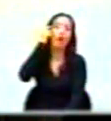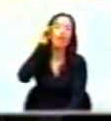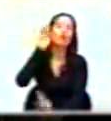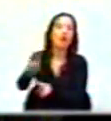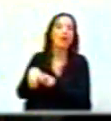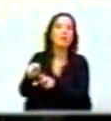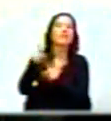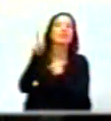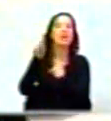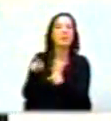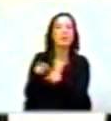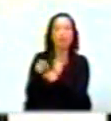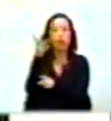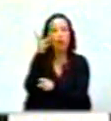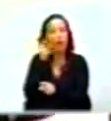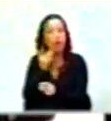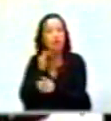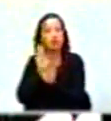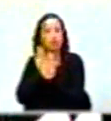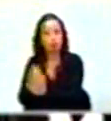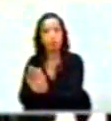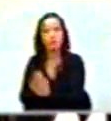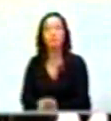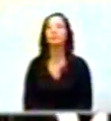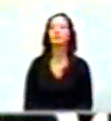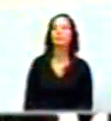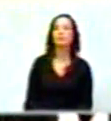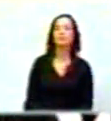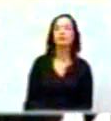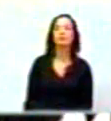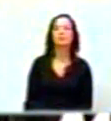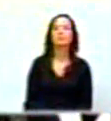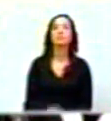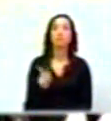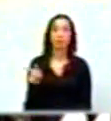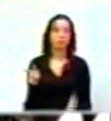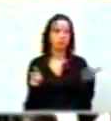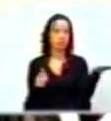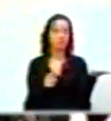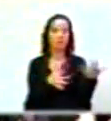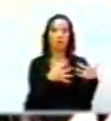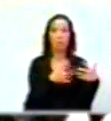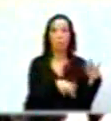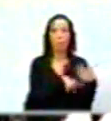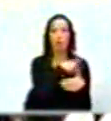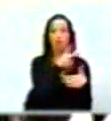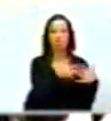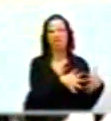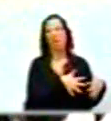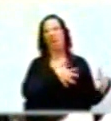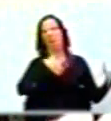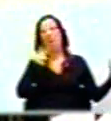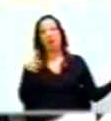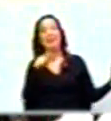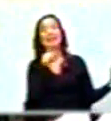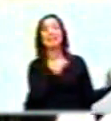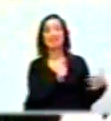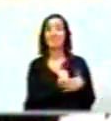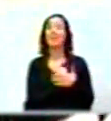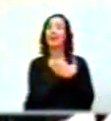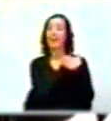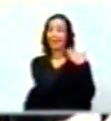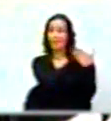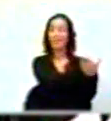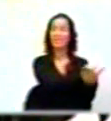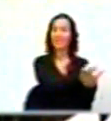pan coger. Esto es al lado de los megaproyectos que han coayuvado claramente a